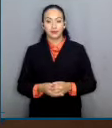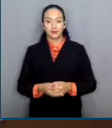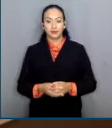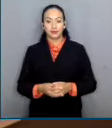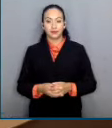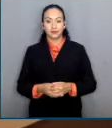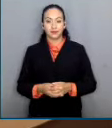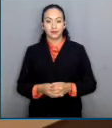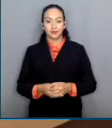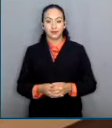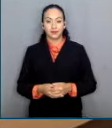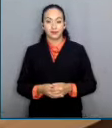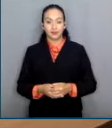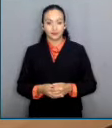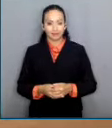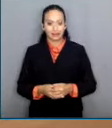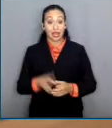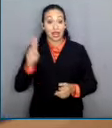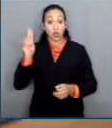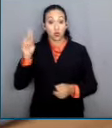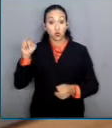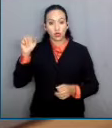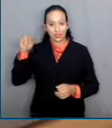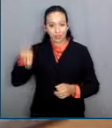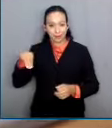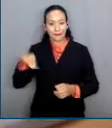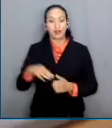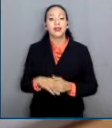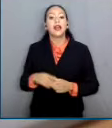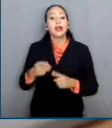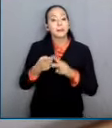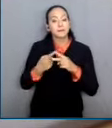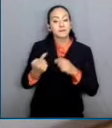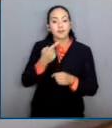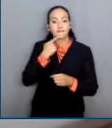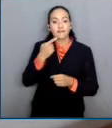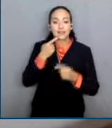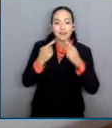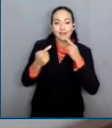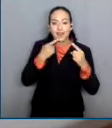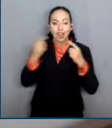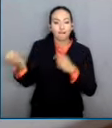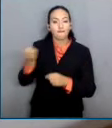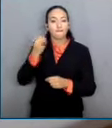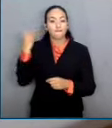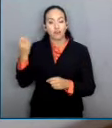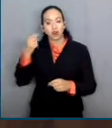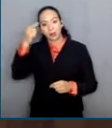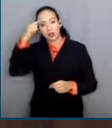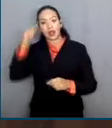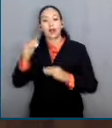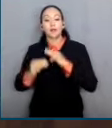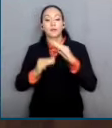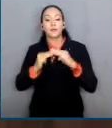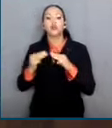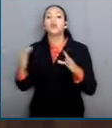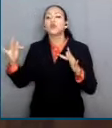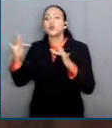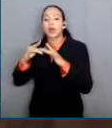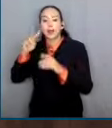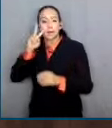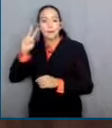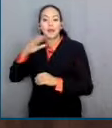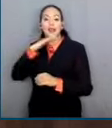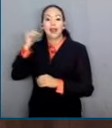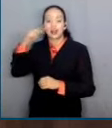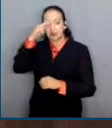Y en la UNAM se lleva a cabo el foro Diálogos con el Mundo, Educación Jurídica en Alemania y México. La educación